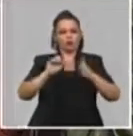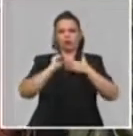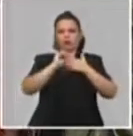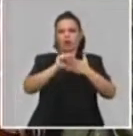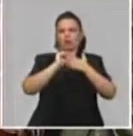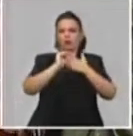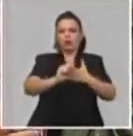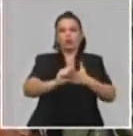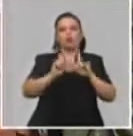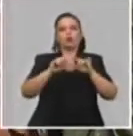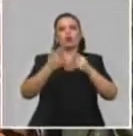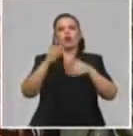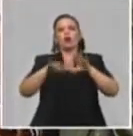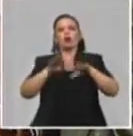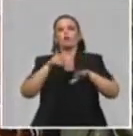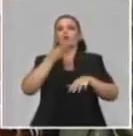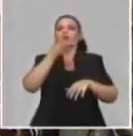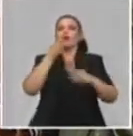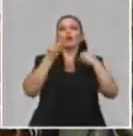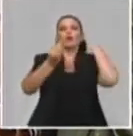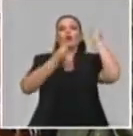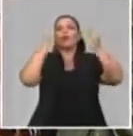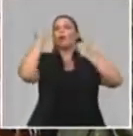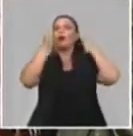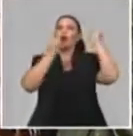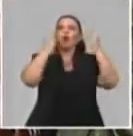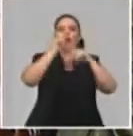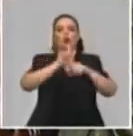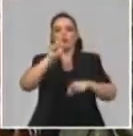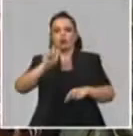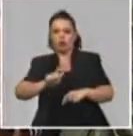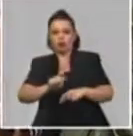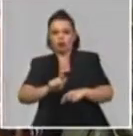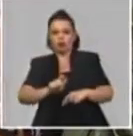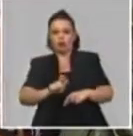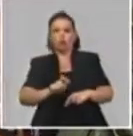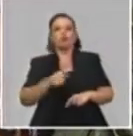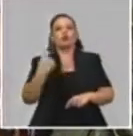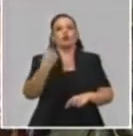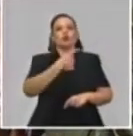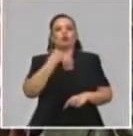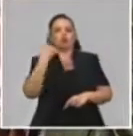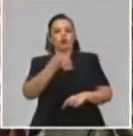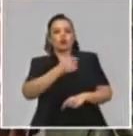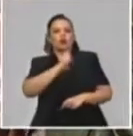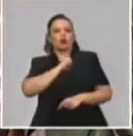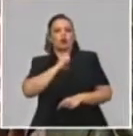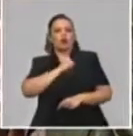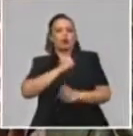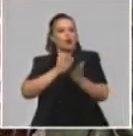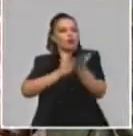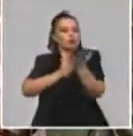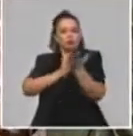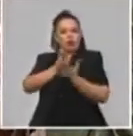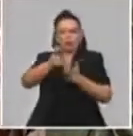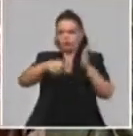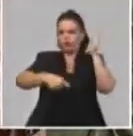y realmente queremos dejar claro aquí que lo que vamos a atender es a normalizar el servicio, no solo en la capital, sino en el resto del país.